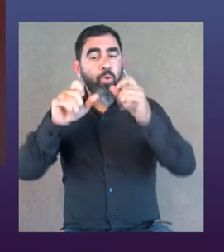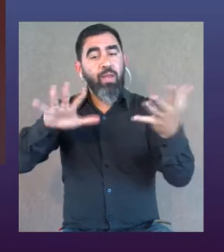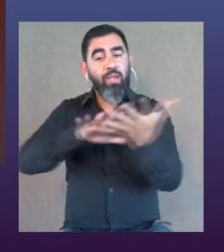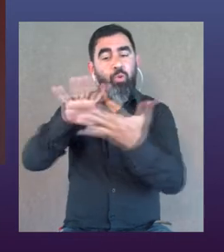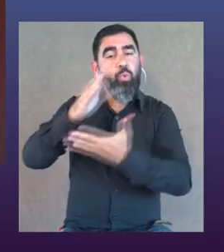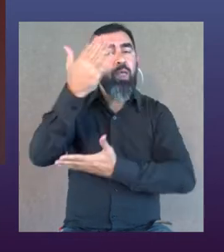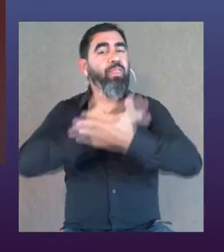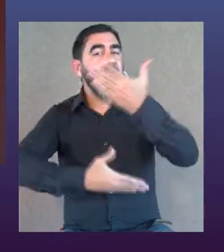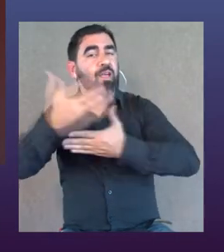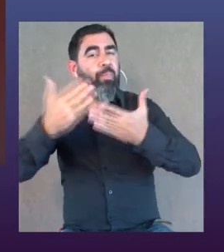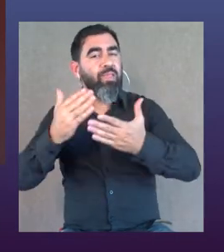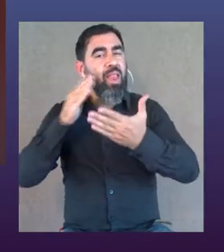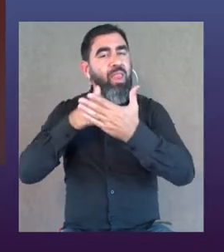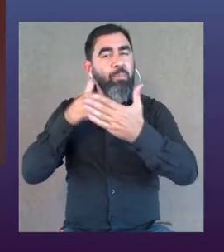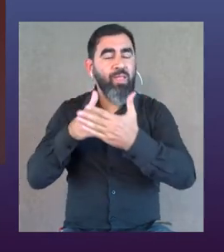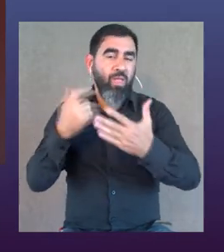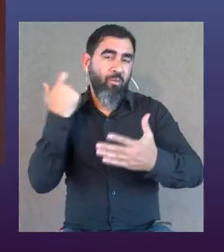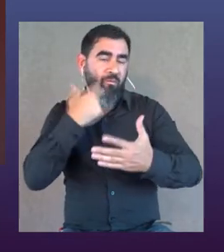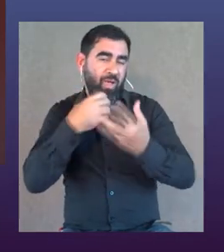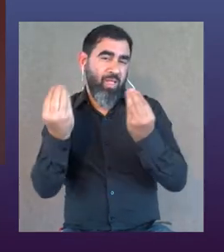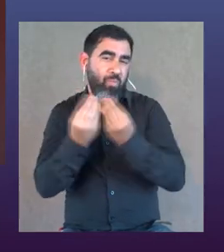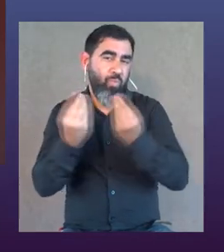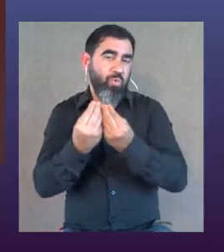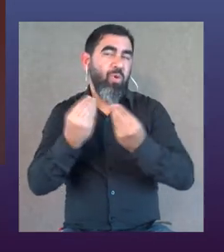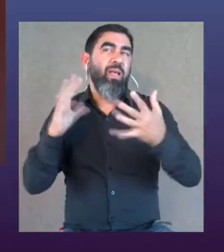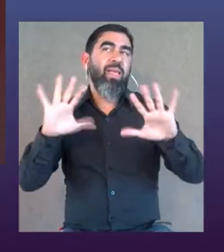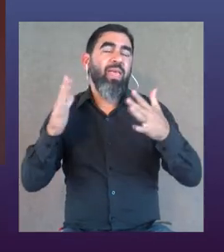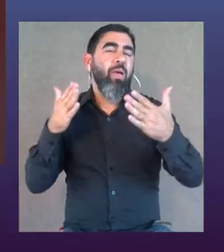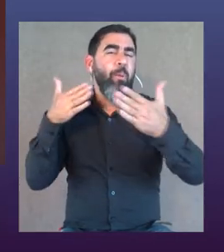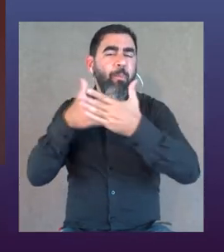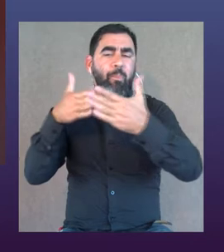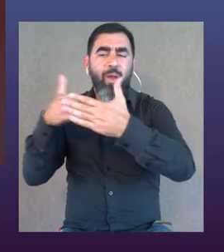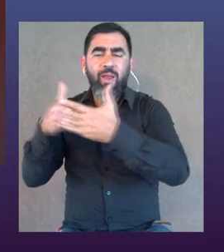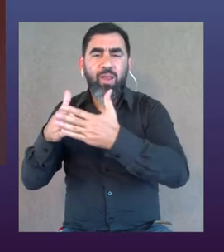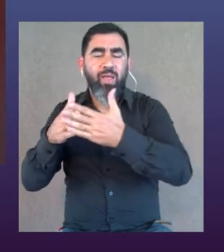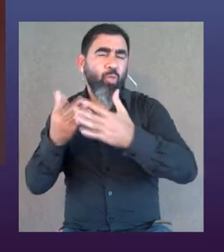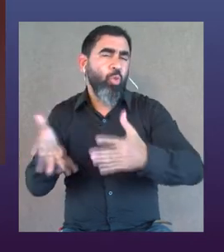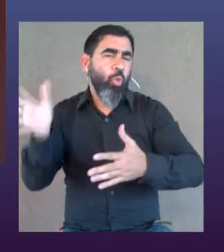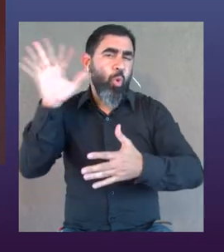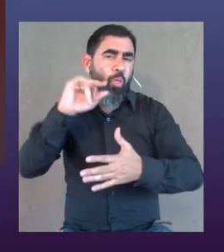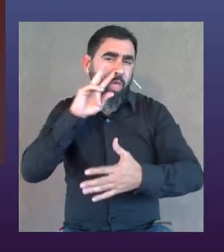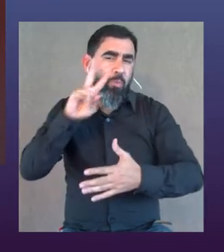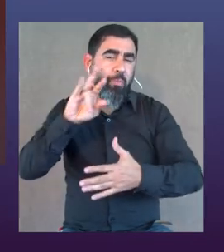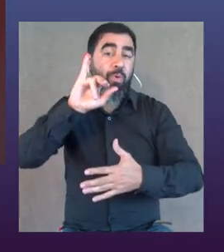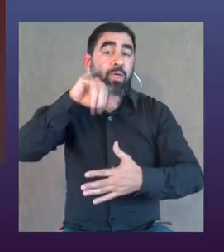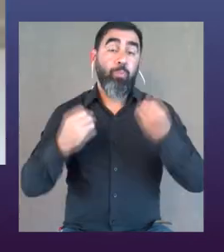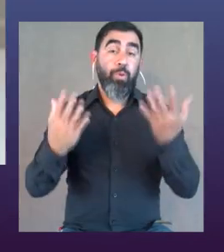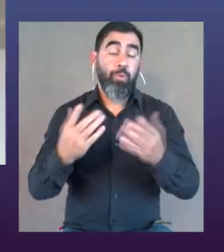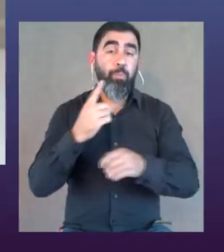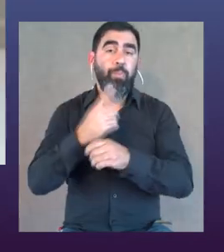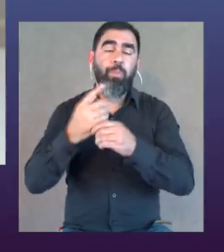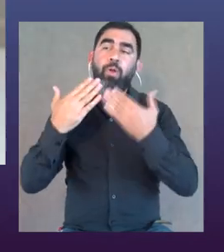personas con situación de discapacidad, es limitado aún. ¿Qué barreras se encuentran usualmente? Inés.